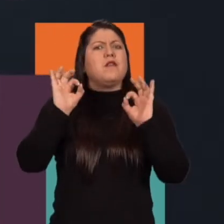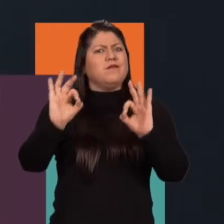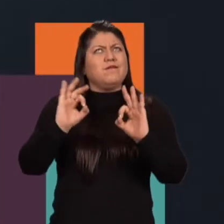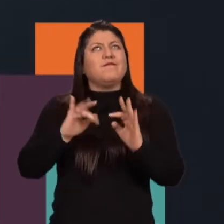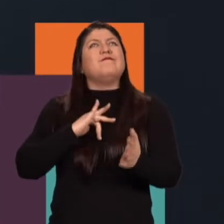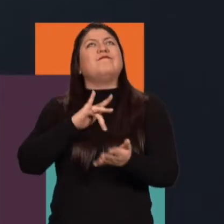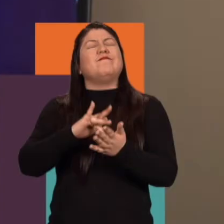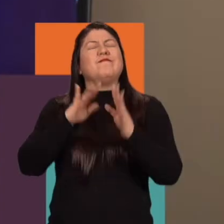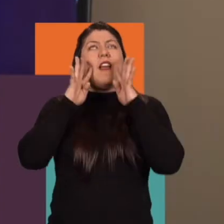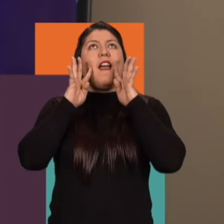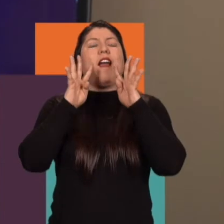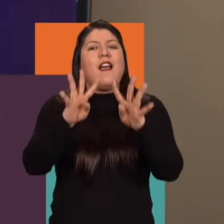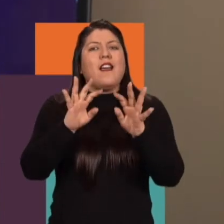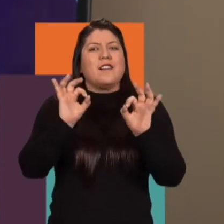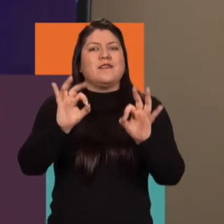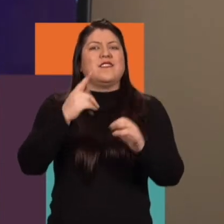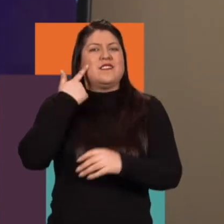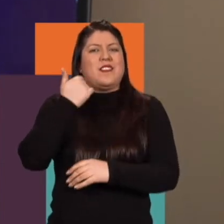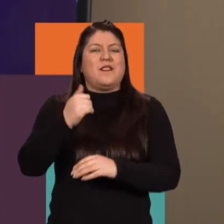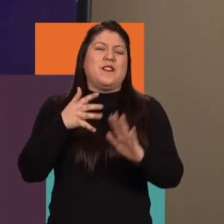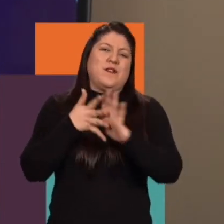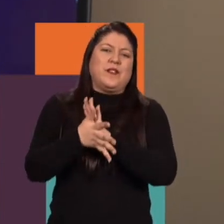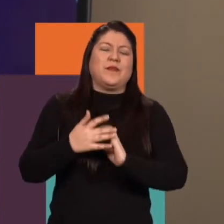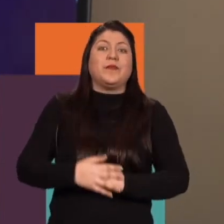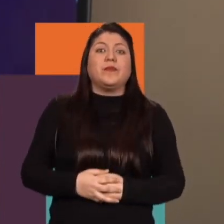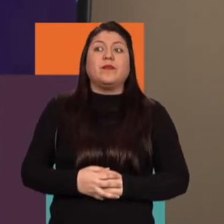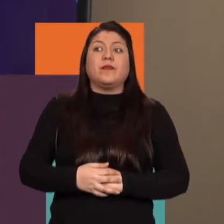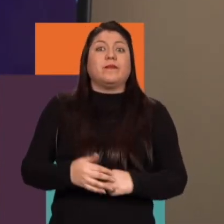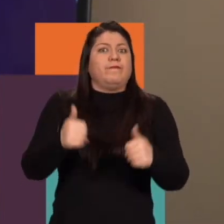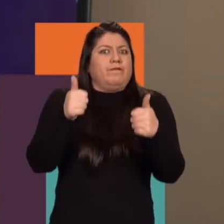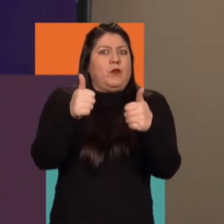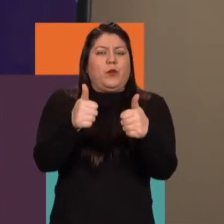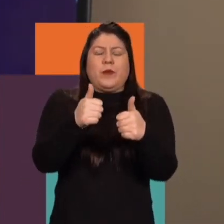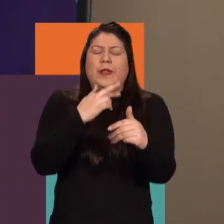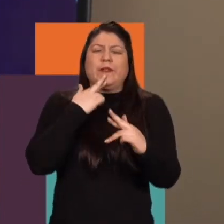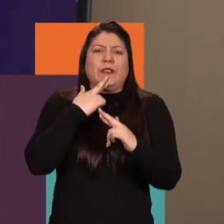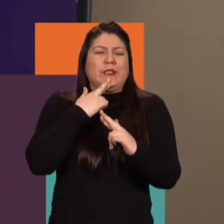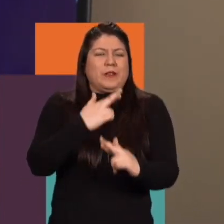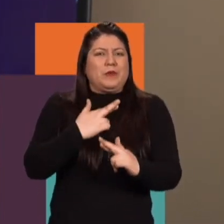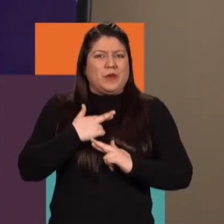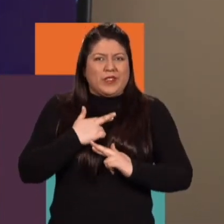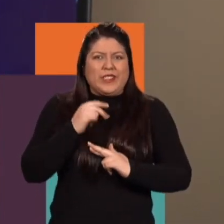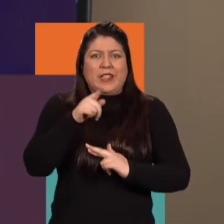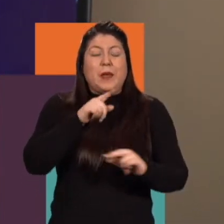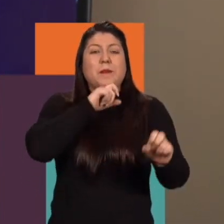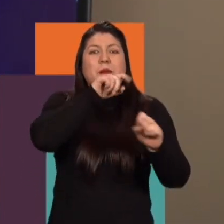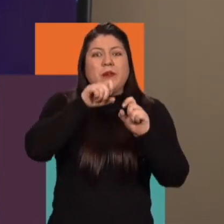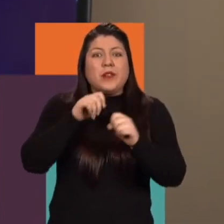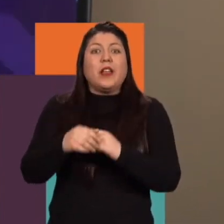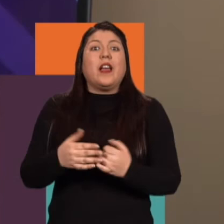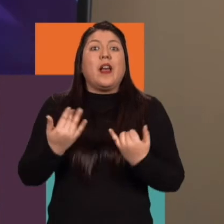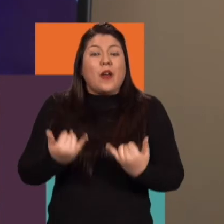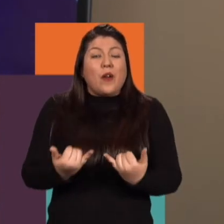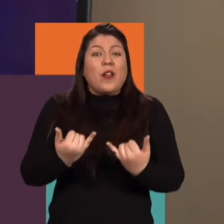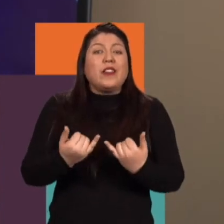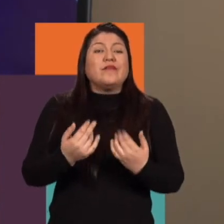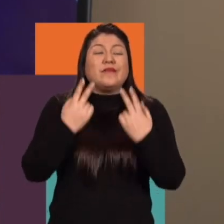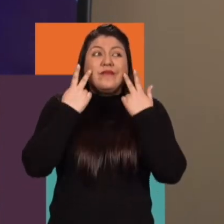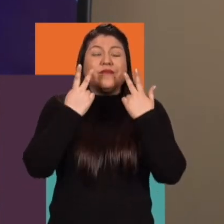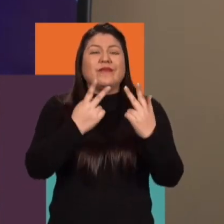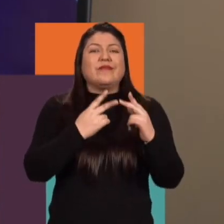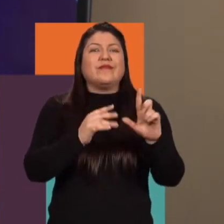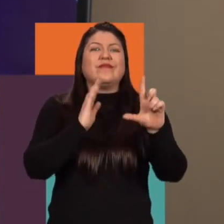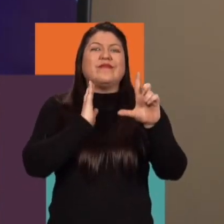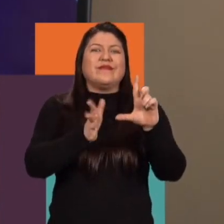bien contadas Así es totalmente contundente pues esa respuesta para nuestra pregunta Ya regresamos con